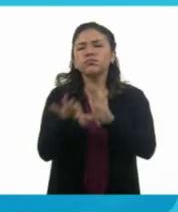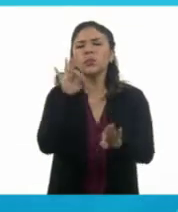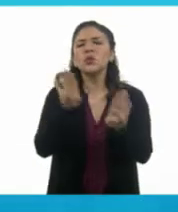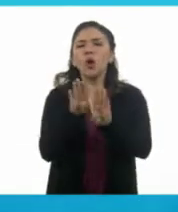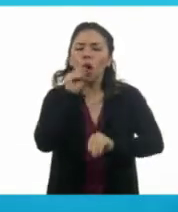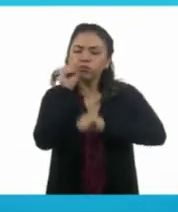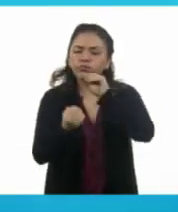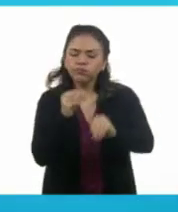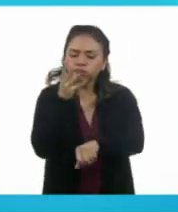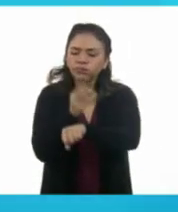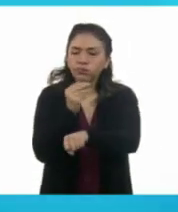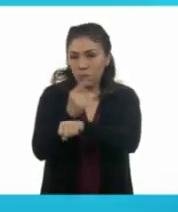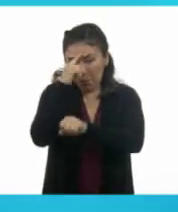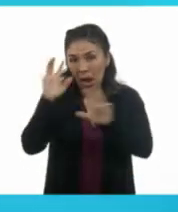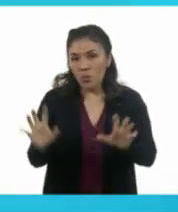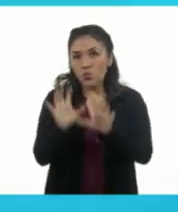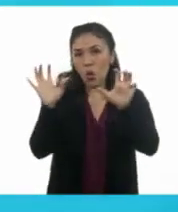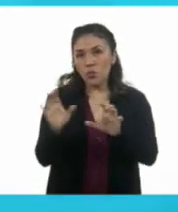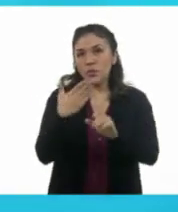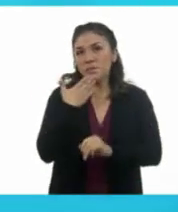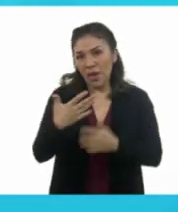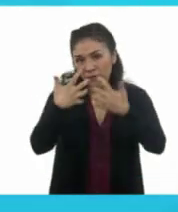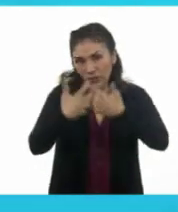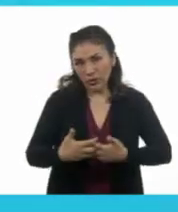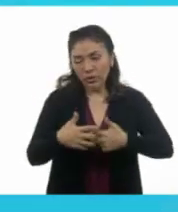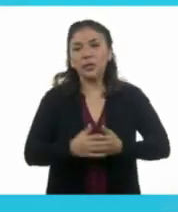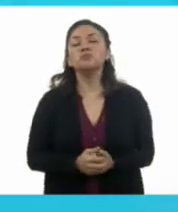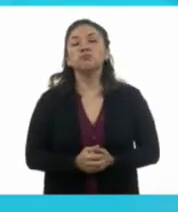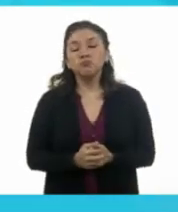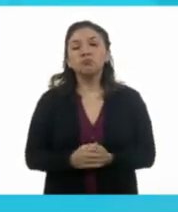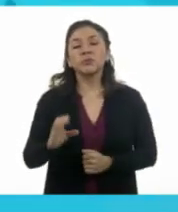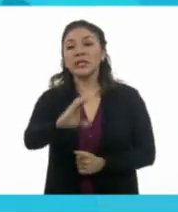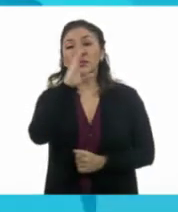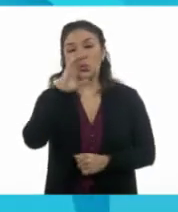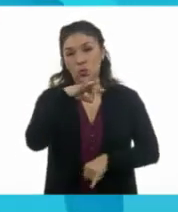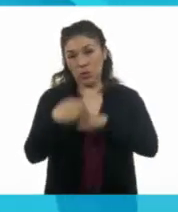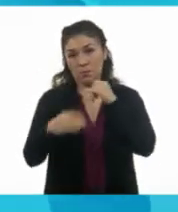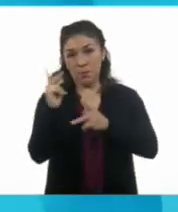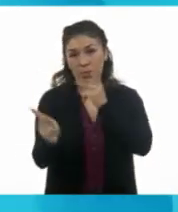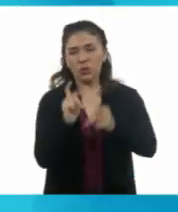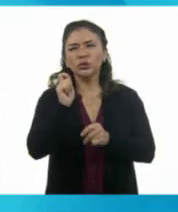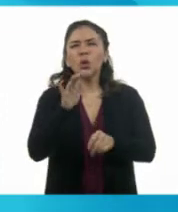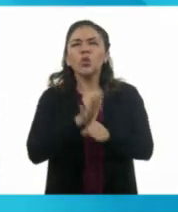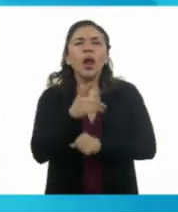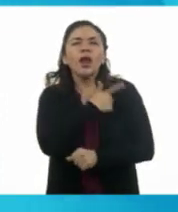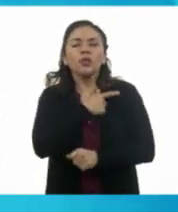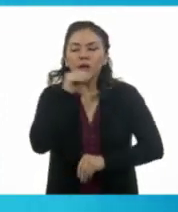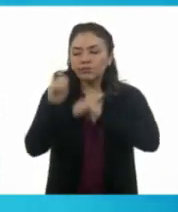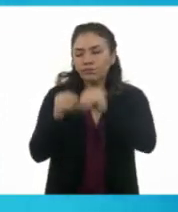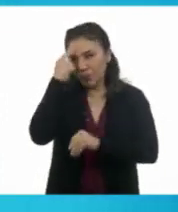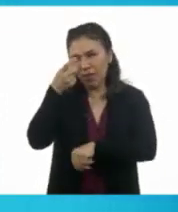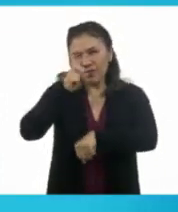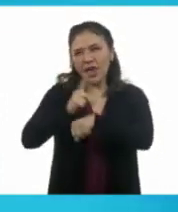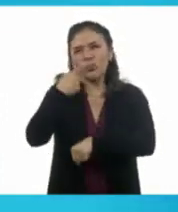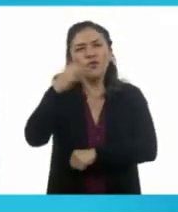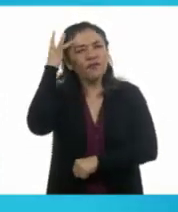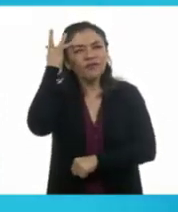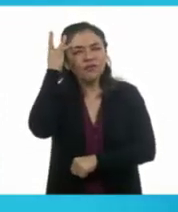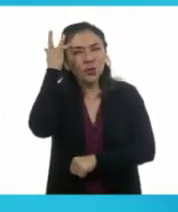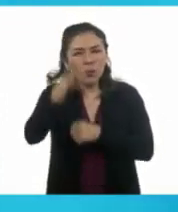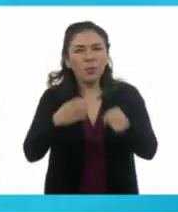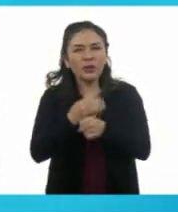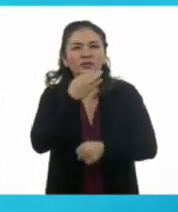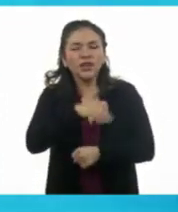mantenimiento de mi computadora. La última pregunta, ¿Cuál sería un detalle para organizar tu cumpleaños? Y él